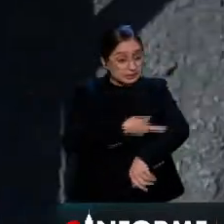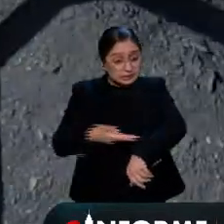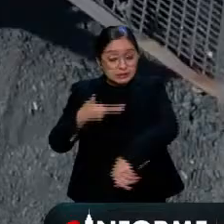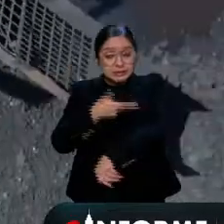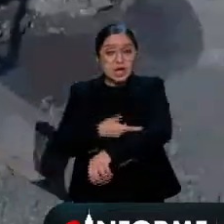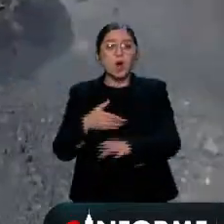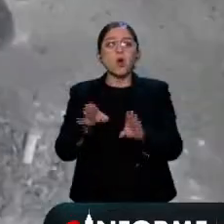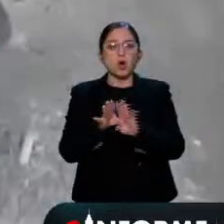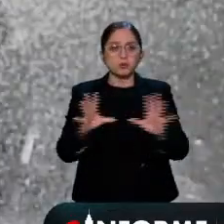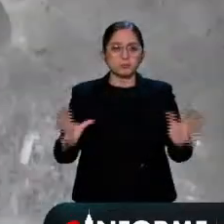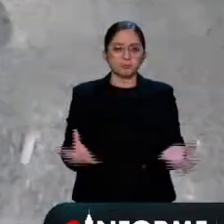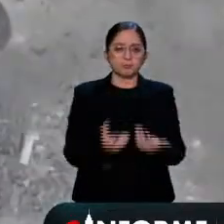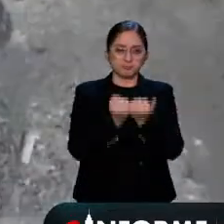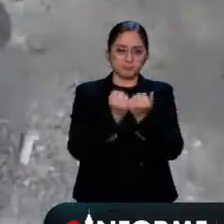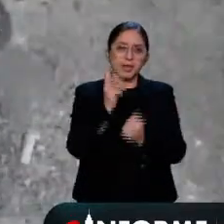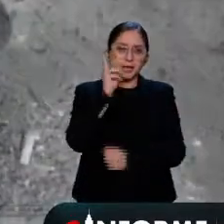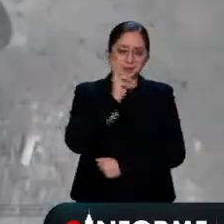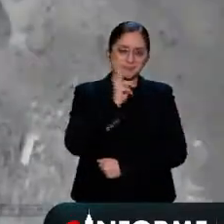Capital